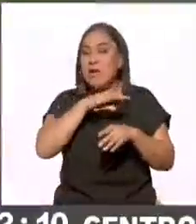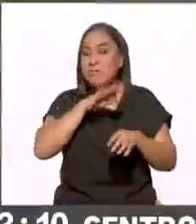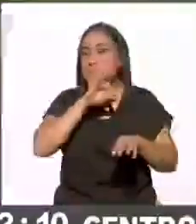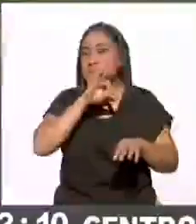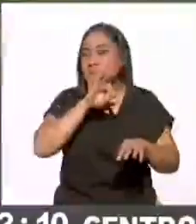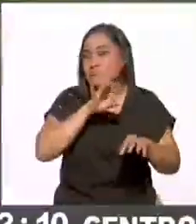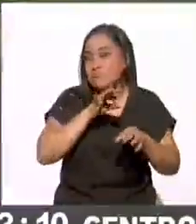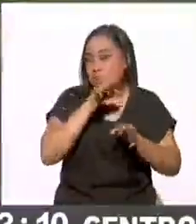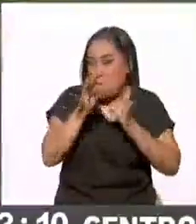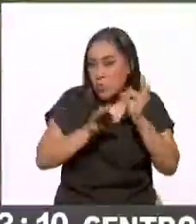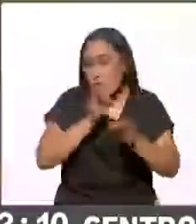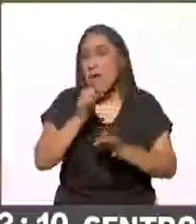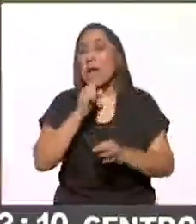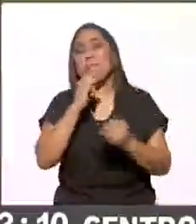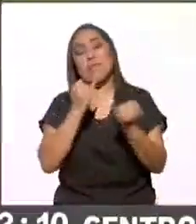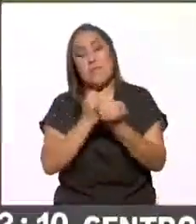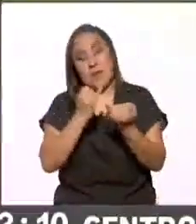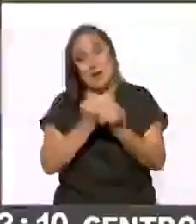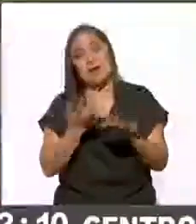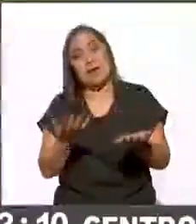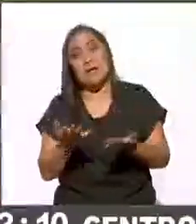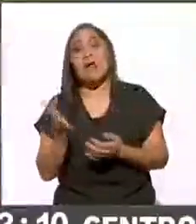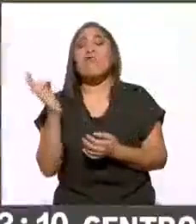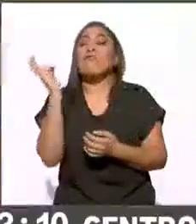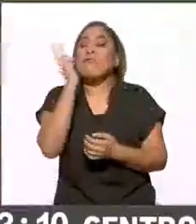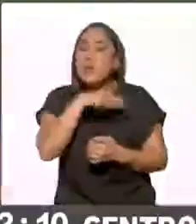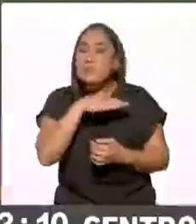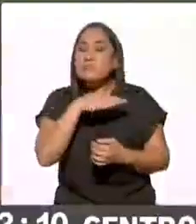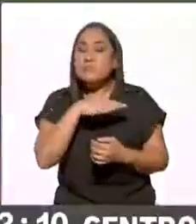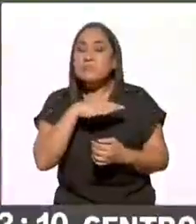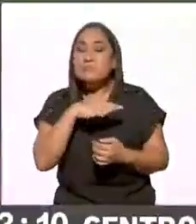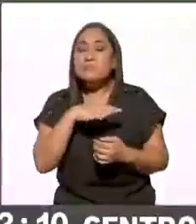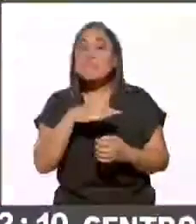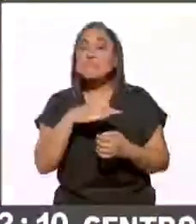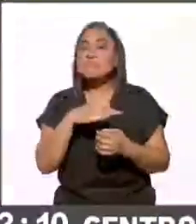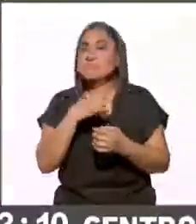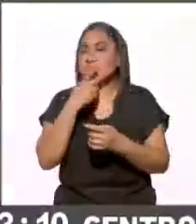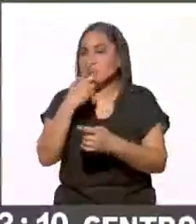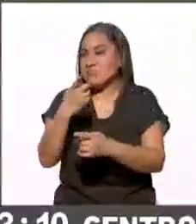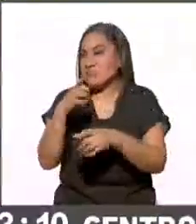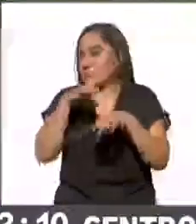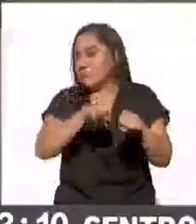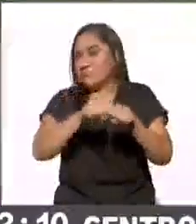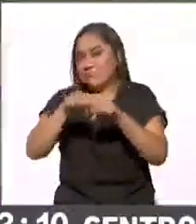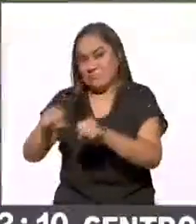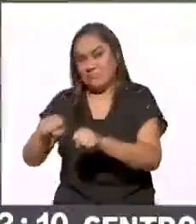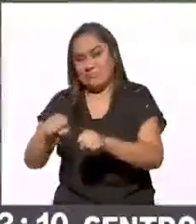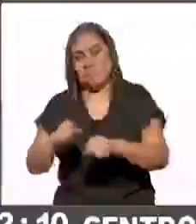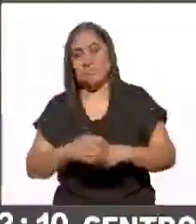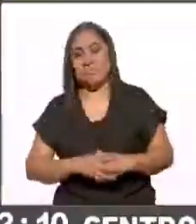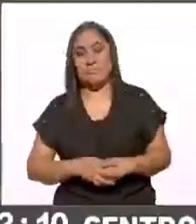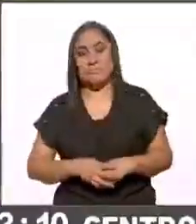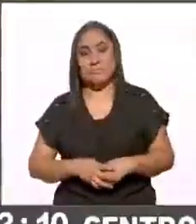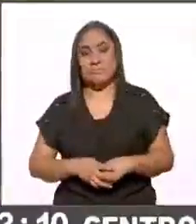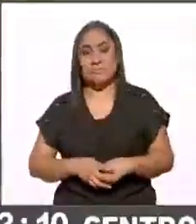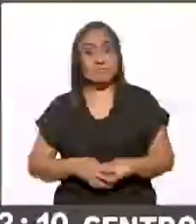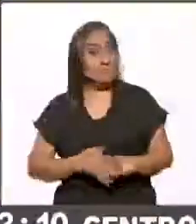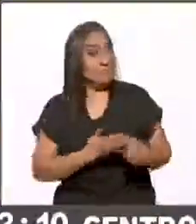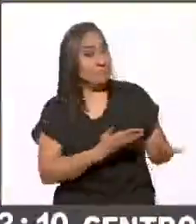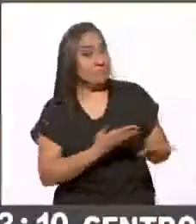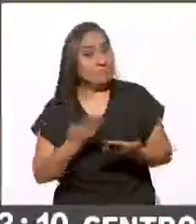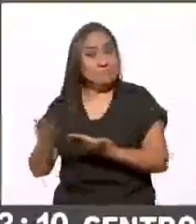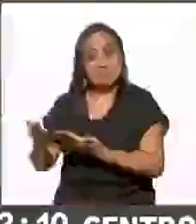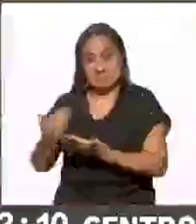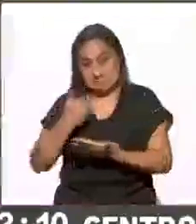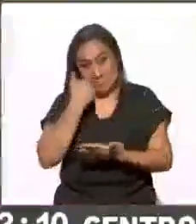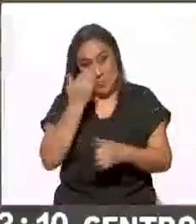incluso sobre falsas detenciones por parte de autoridades. Si les parece, Ana, si te parece, Mariana,